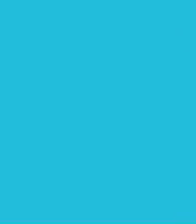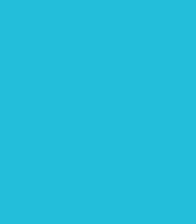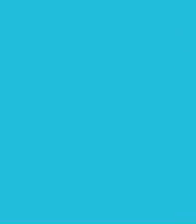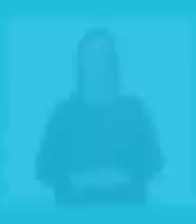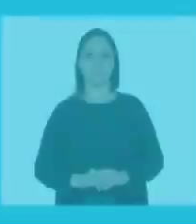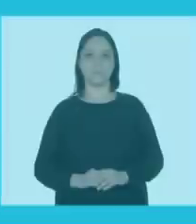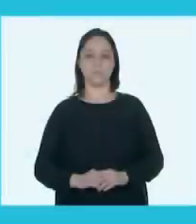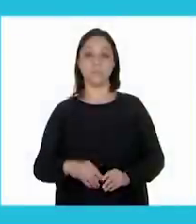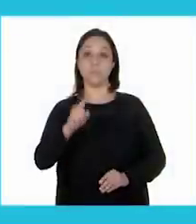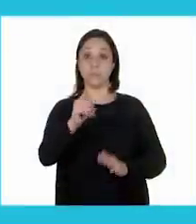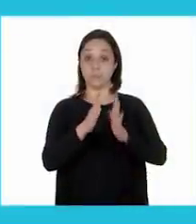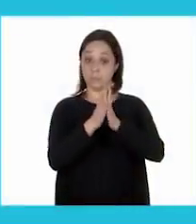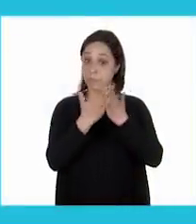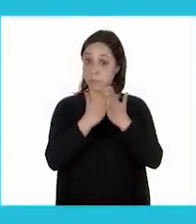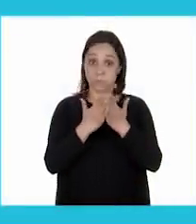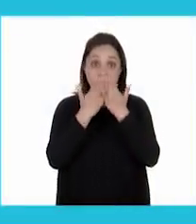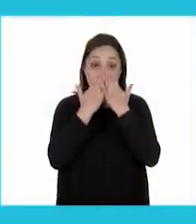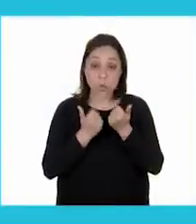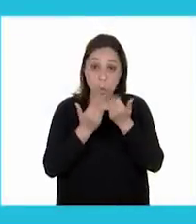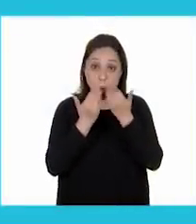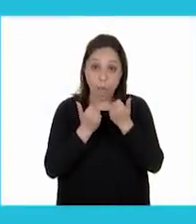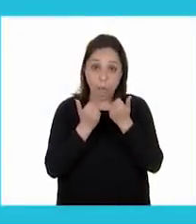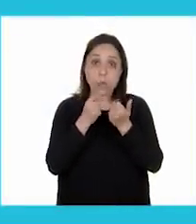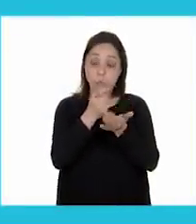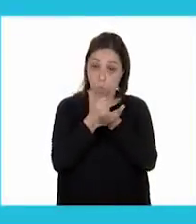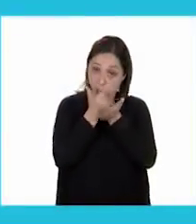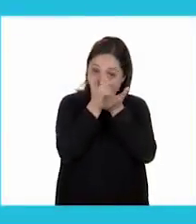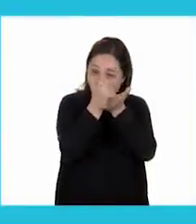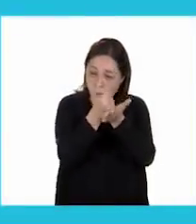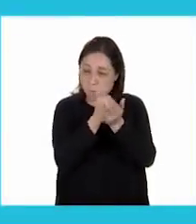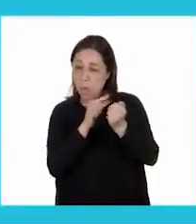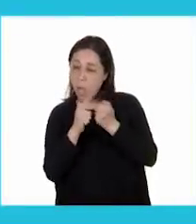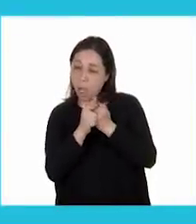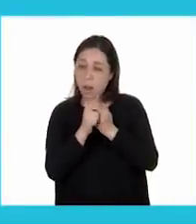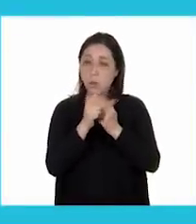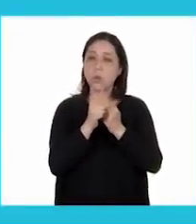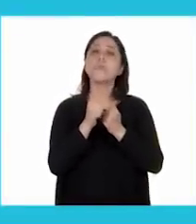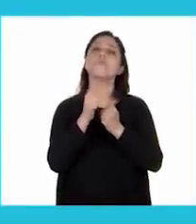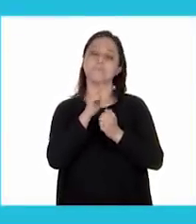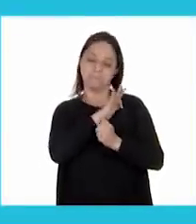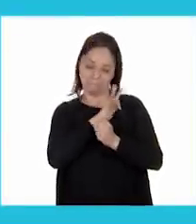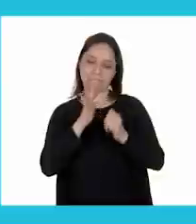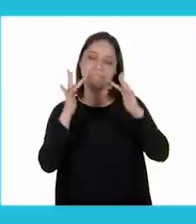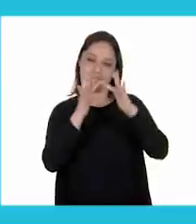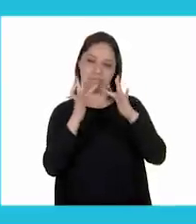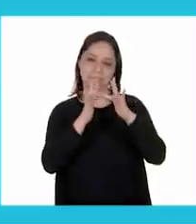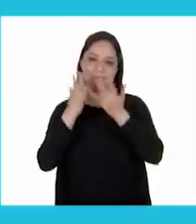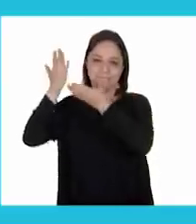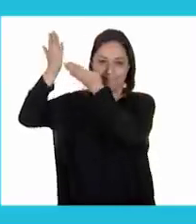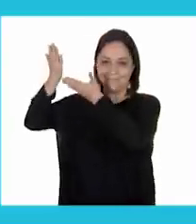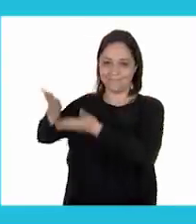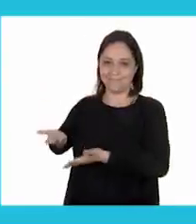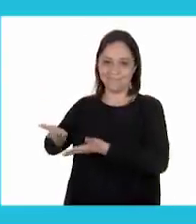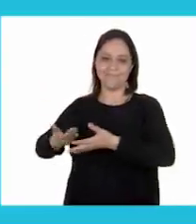Si no tienes tus libros de texto o necesitas ayuda para resolver tus dudas, contáctanos.